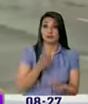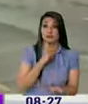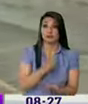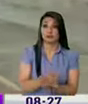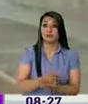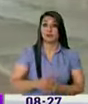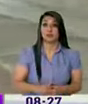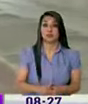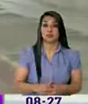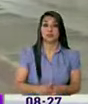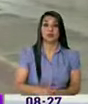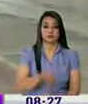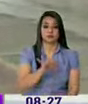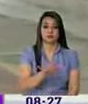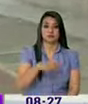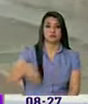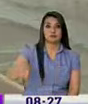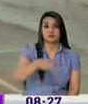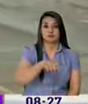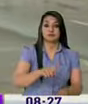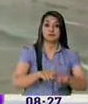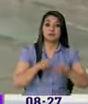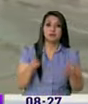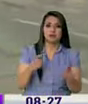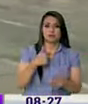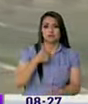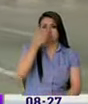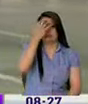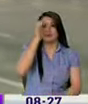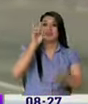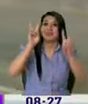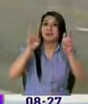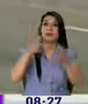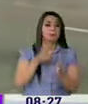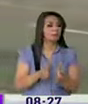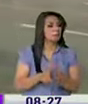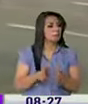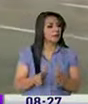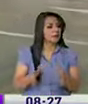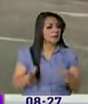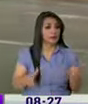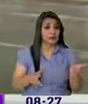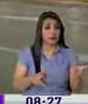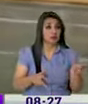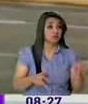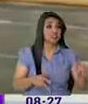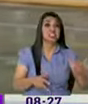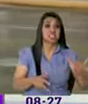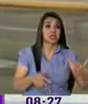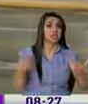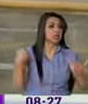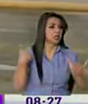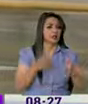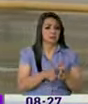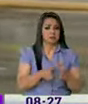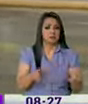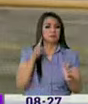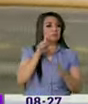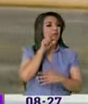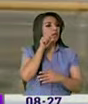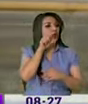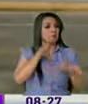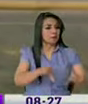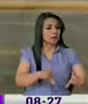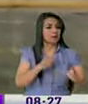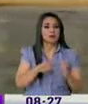de Labrador. Sin embargo, algo que también me preocupa es el tema de los parqueaderos. En Lallé existen parqueaderos, inclusive para el pico y placa, y en esta